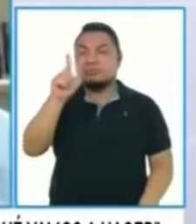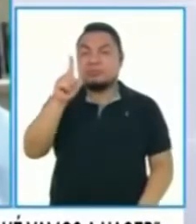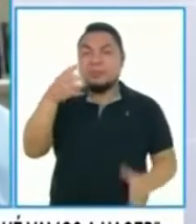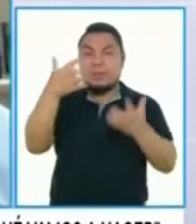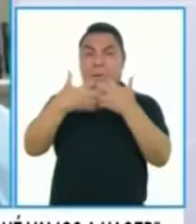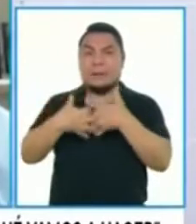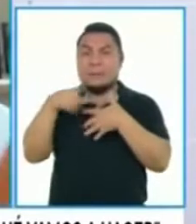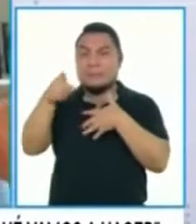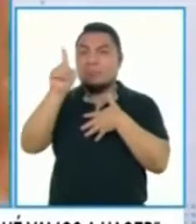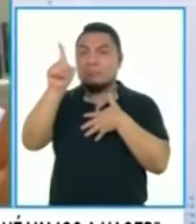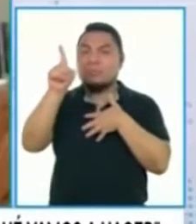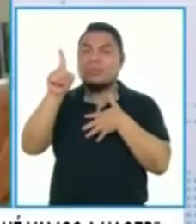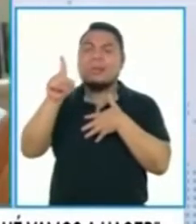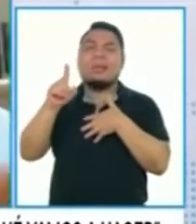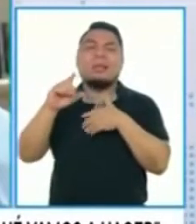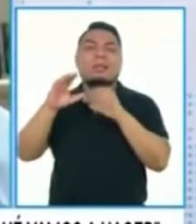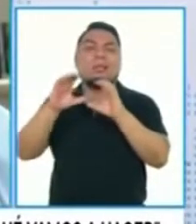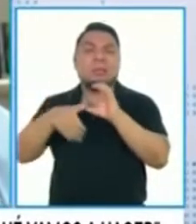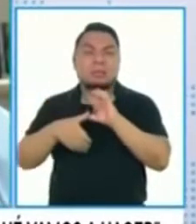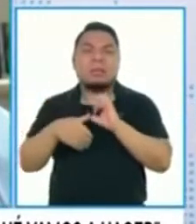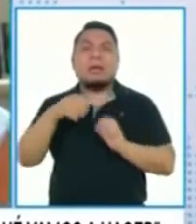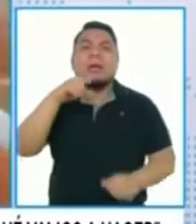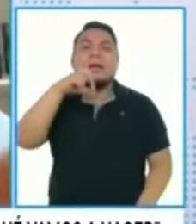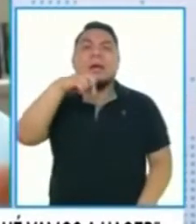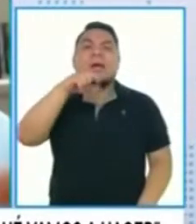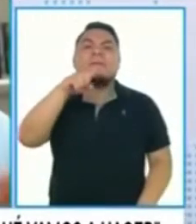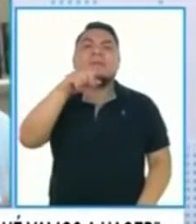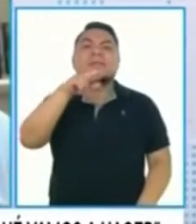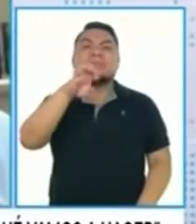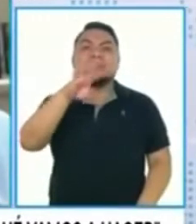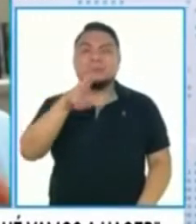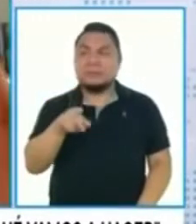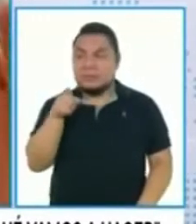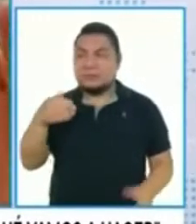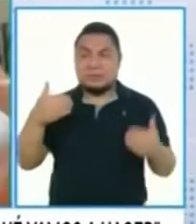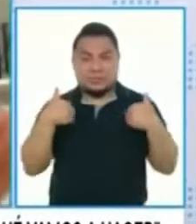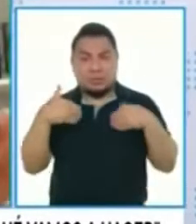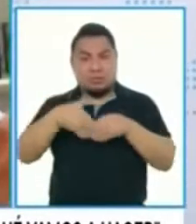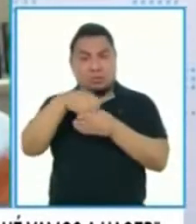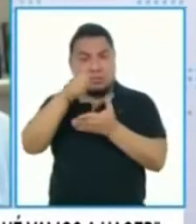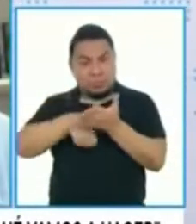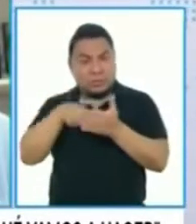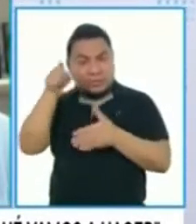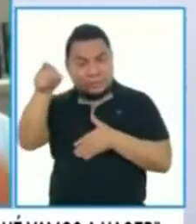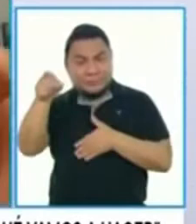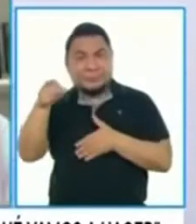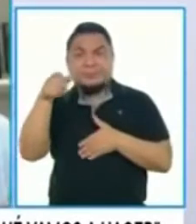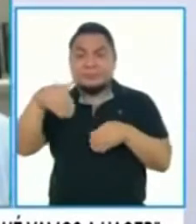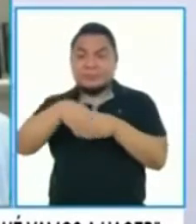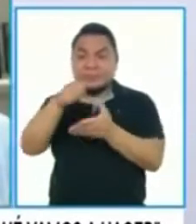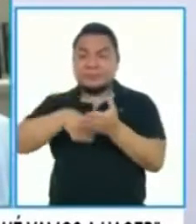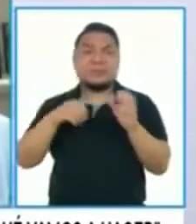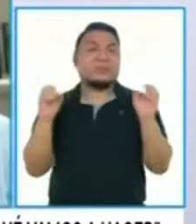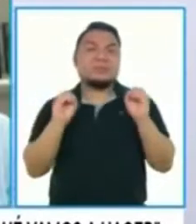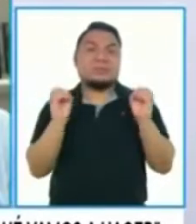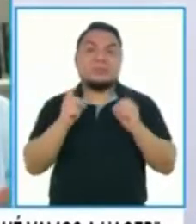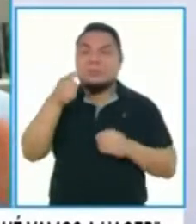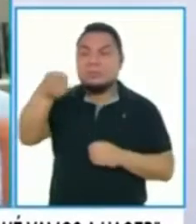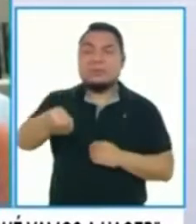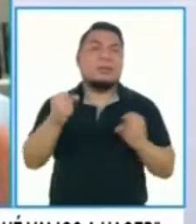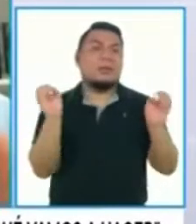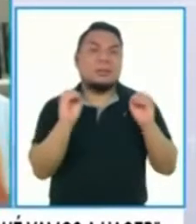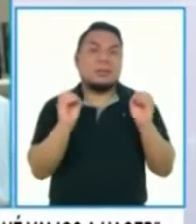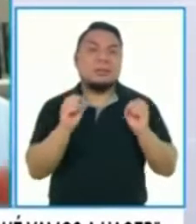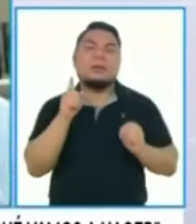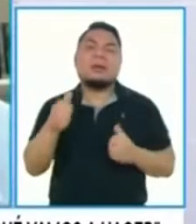empresa en particular, Parizar. Íbamos a tener un contrato, no se hizo el contrato, no se hizo el primer desembolso, y